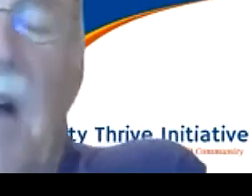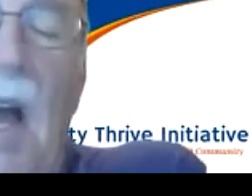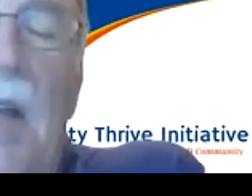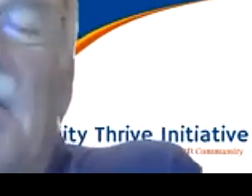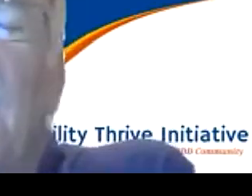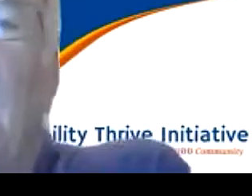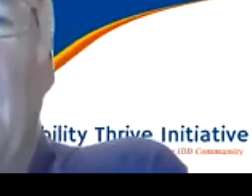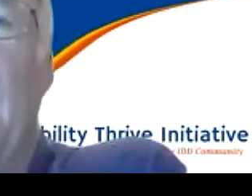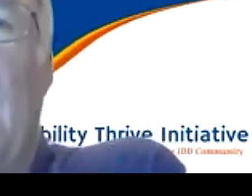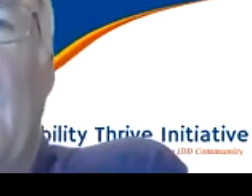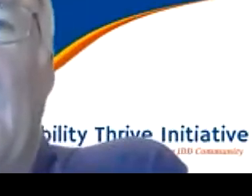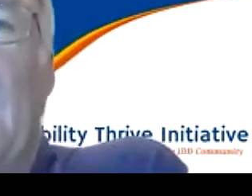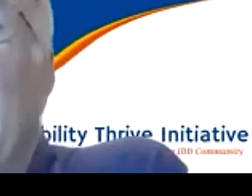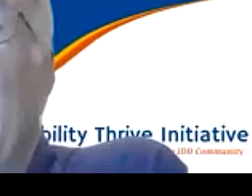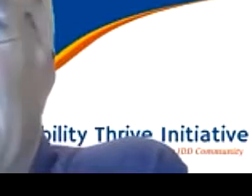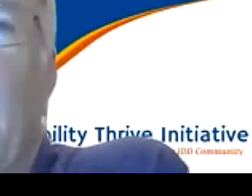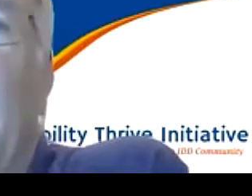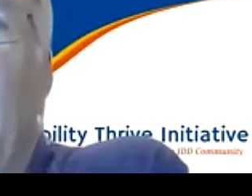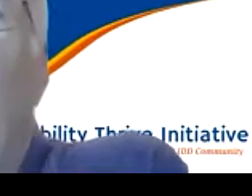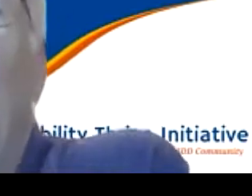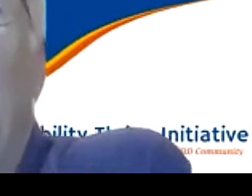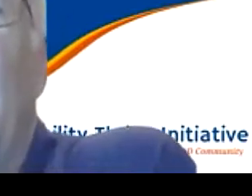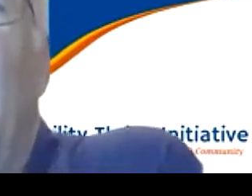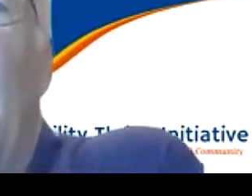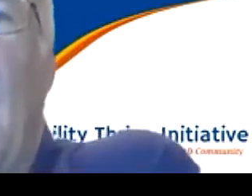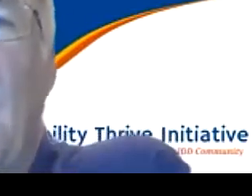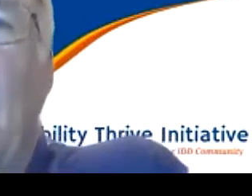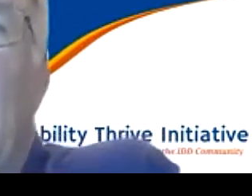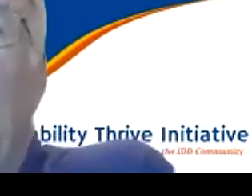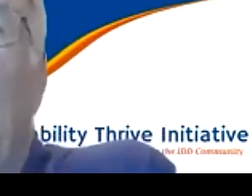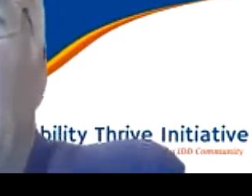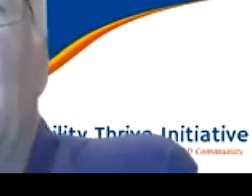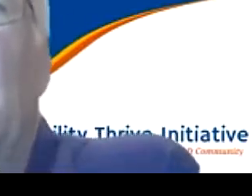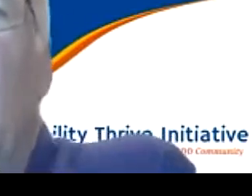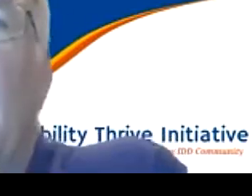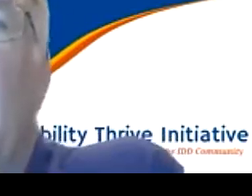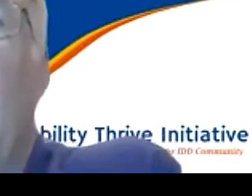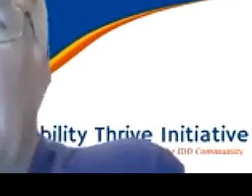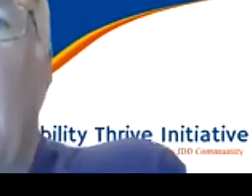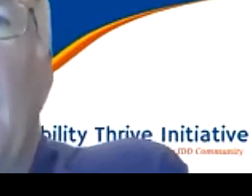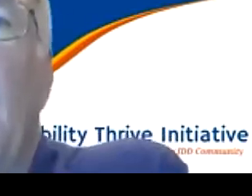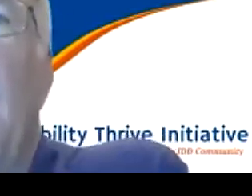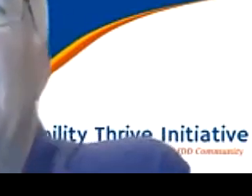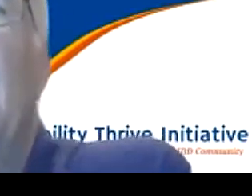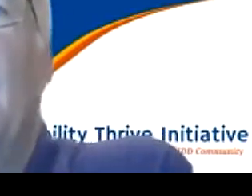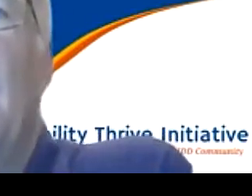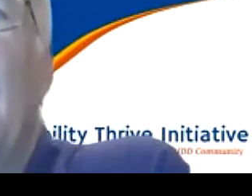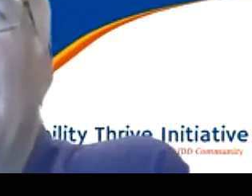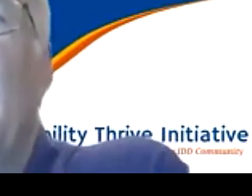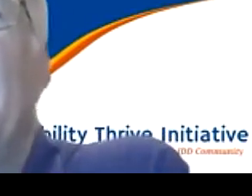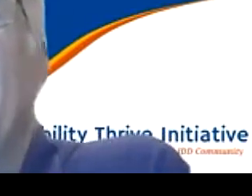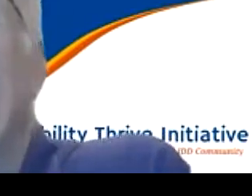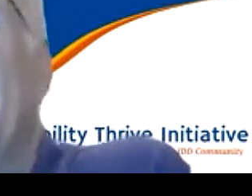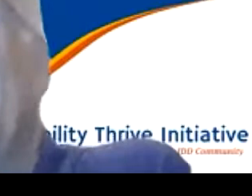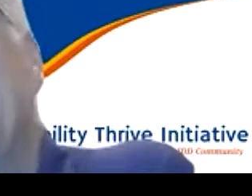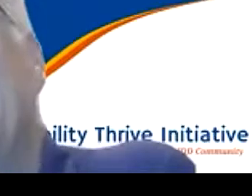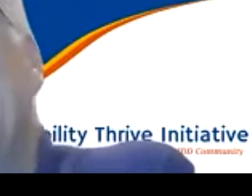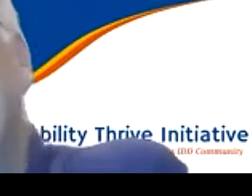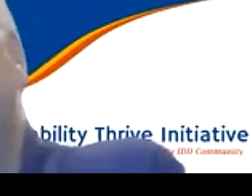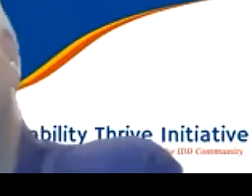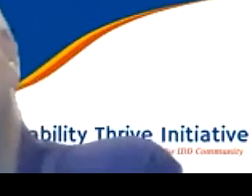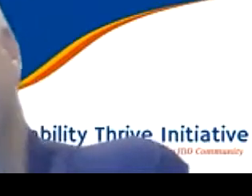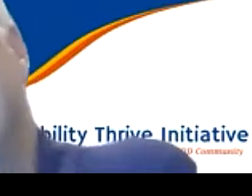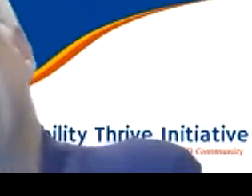tradicionalmente sus servicios diarios o de día son de 9 a 3. ¿Es cuando te gustaría a ti regresar o te gustaría una hora